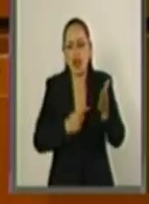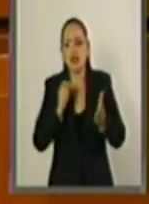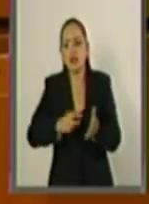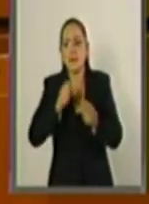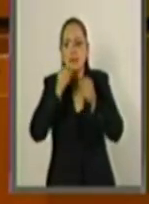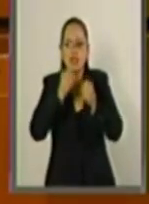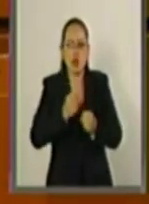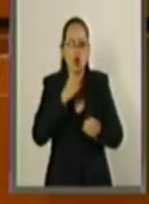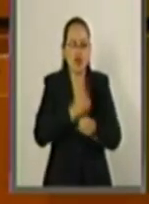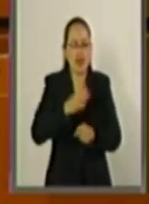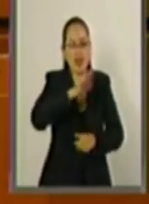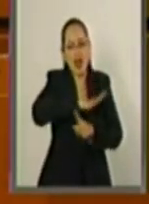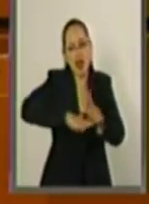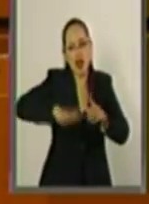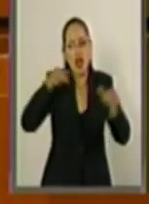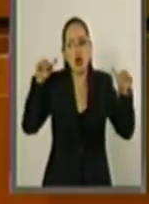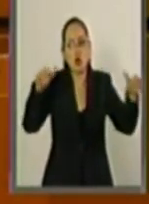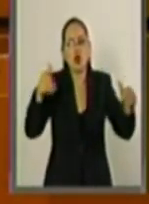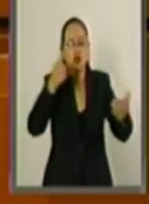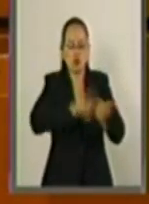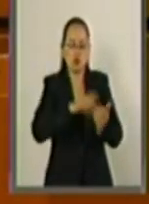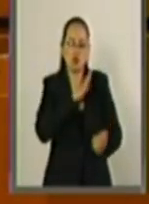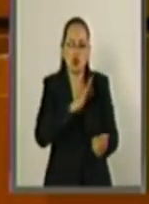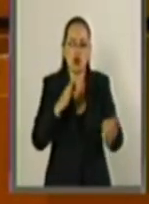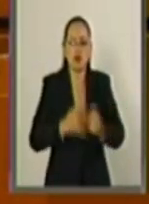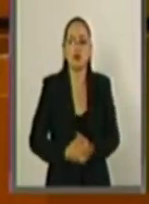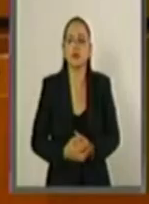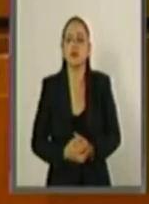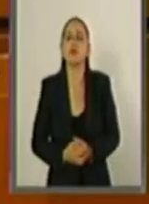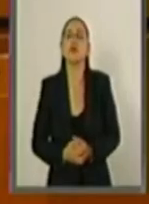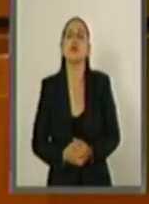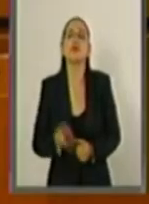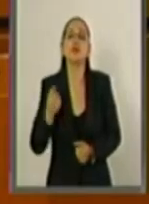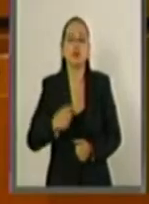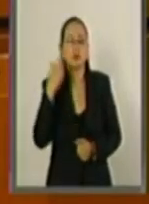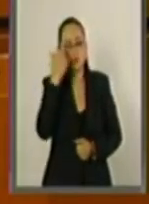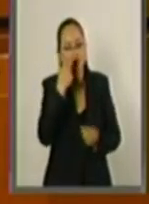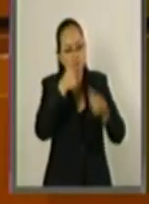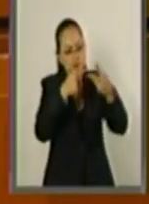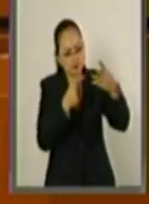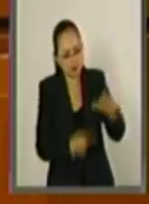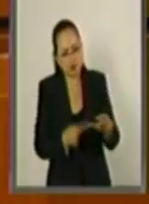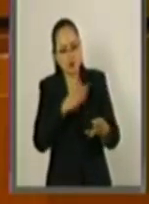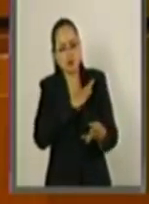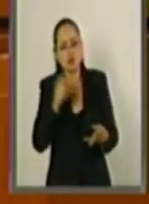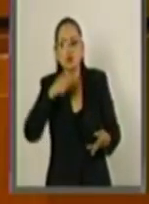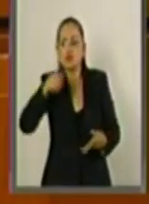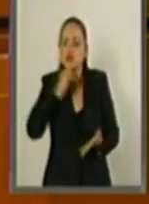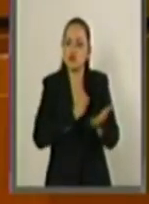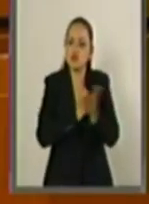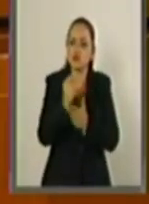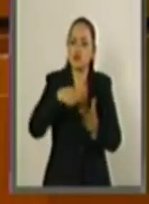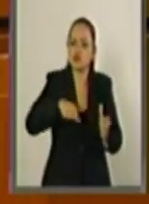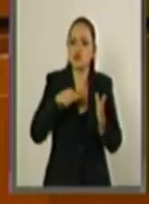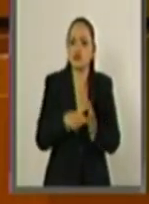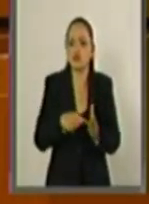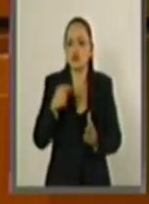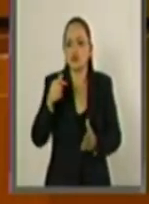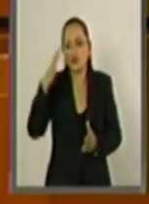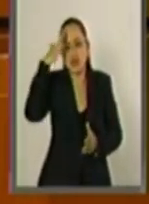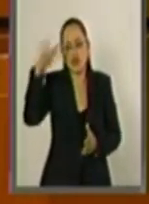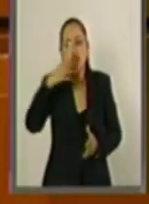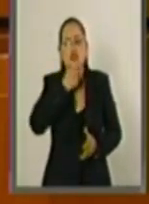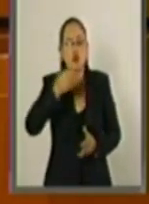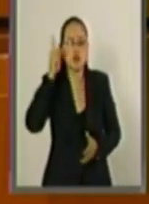aeroportuaria. Espero que analizados todos estos puntos, puedan ustedes, señoras, señoras,